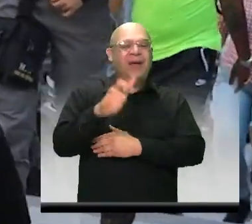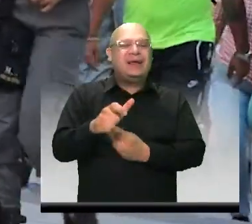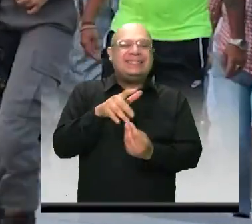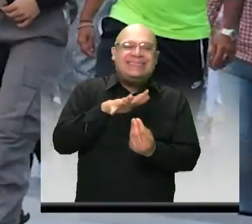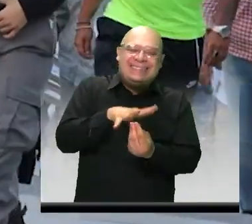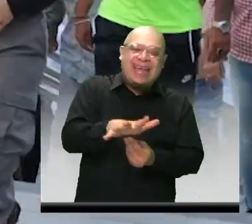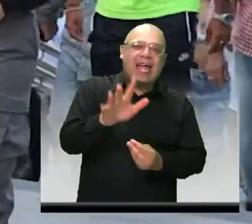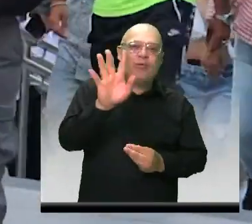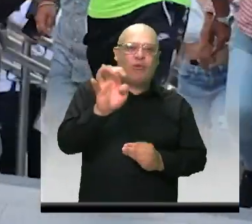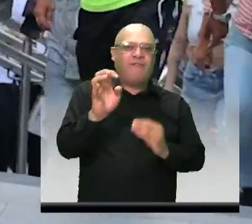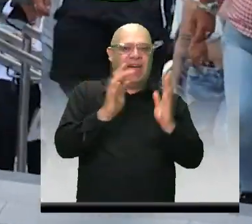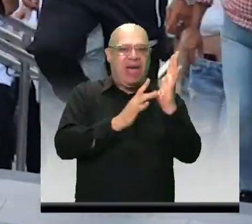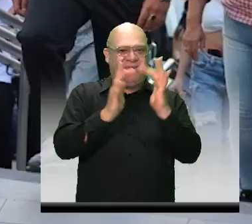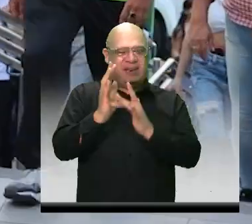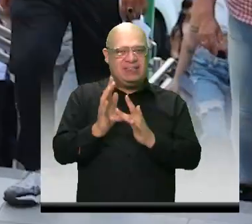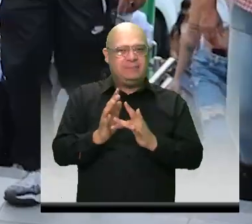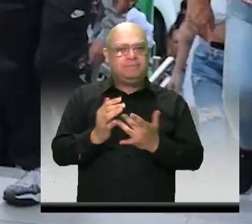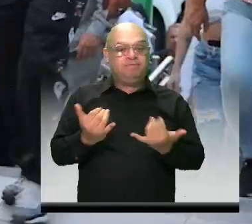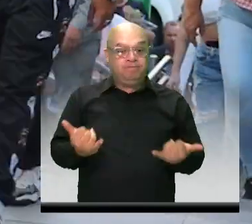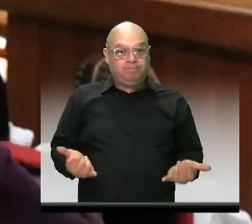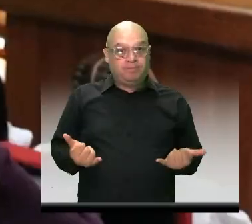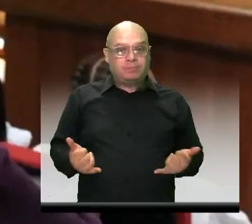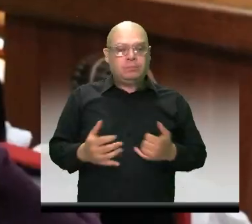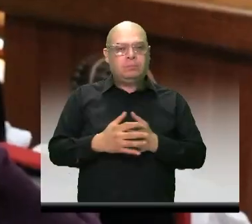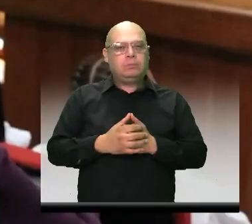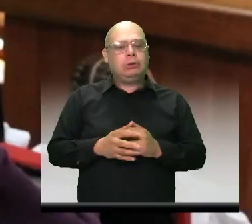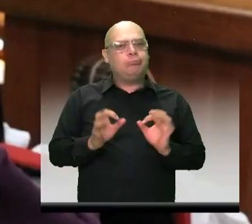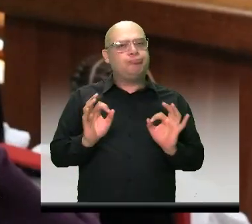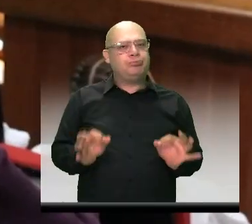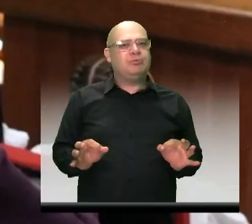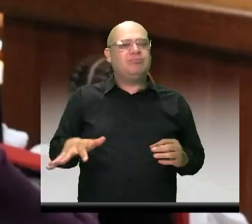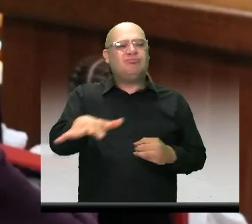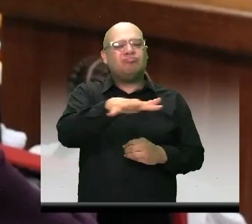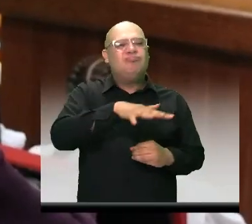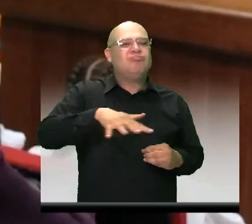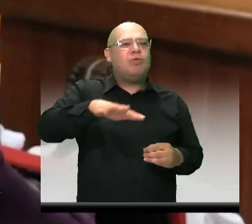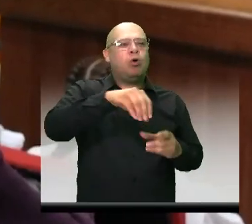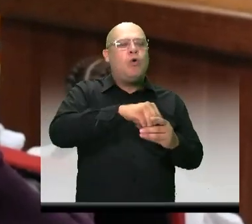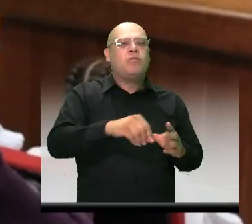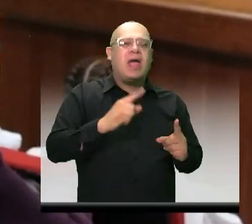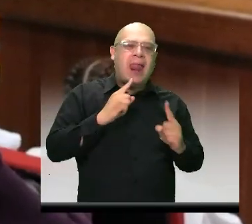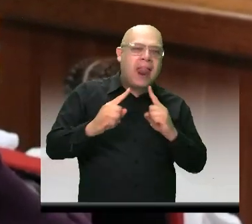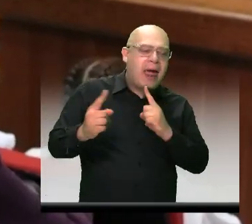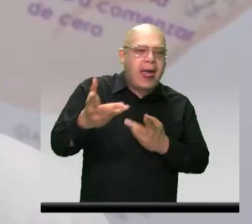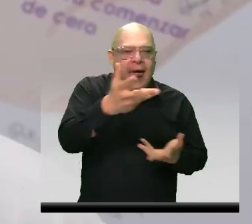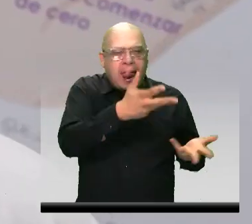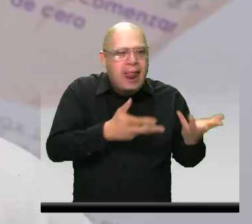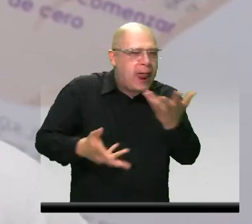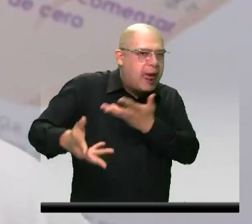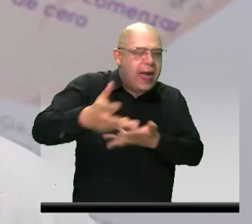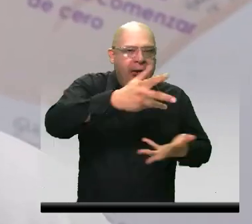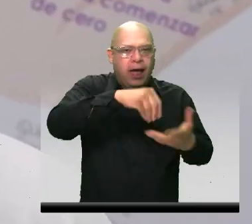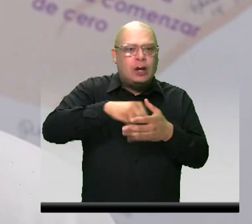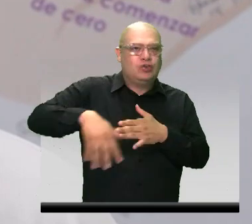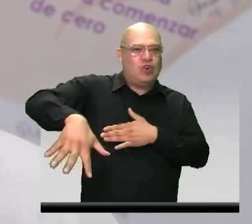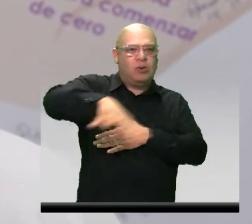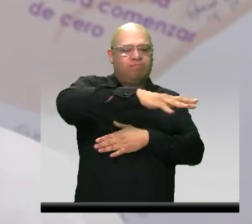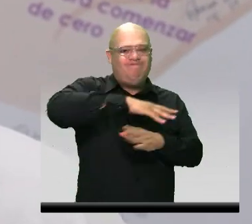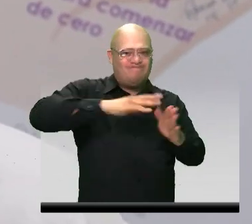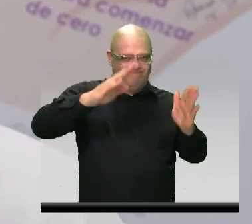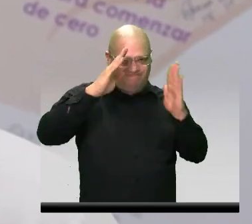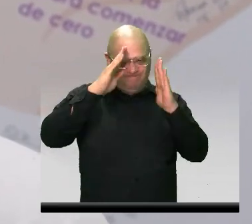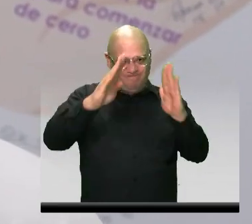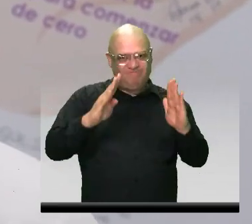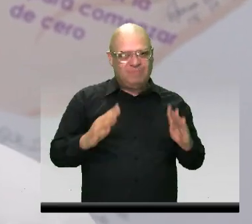abril, tuvimos la oportunidad de estar en el corregimiento en un gran conversatorio, donde nos escuchamos, donde tuvimos la